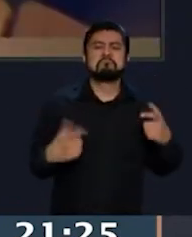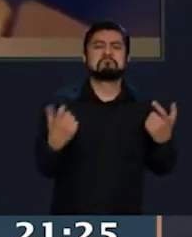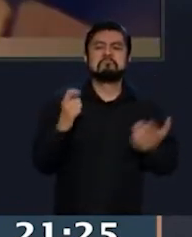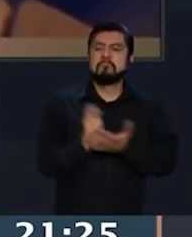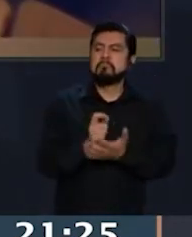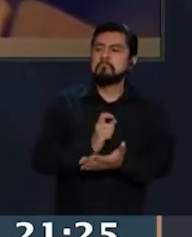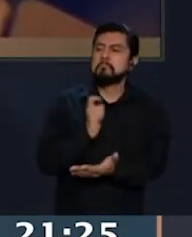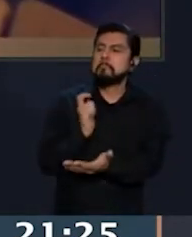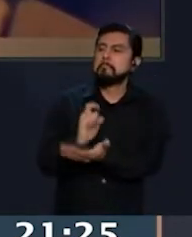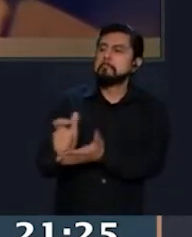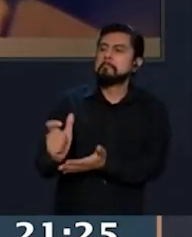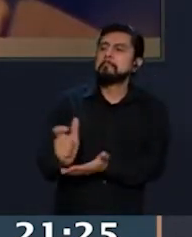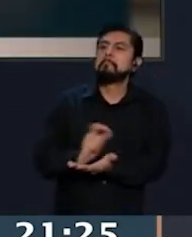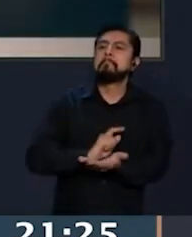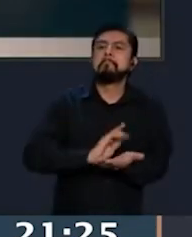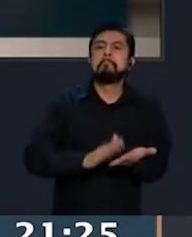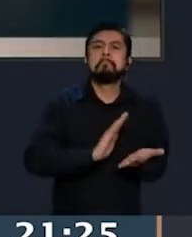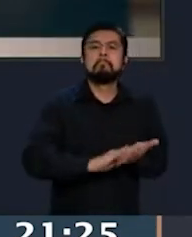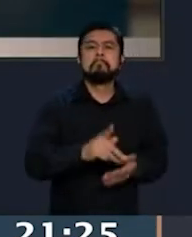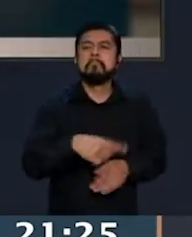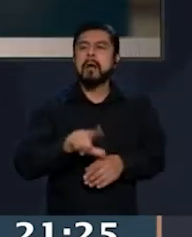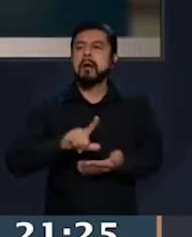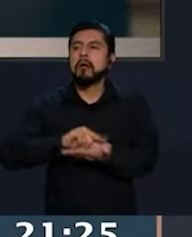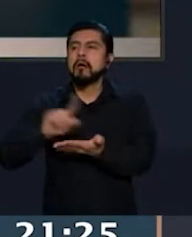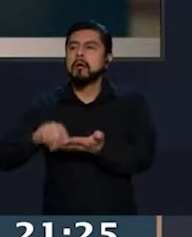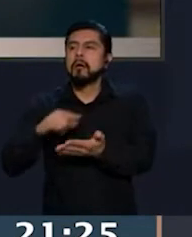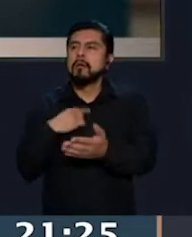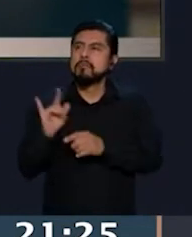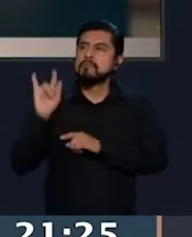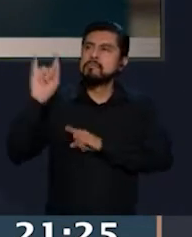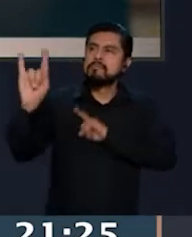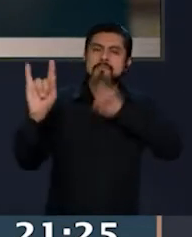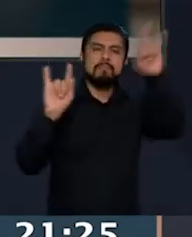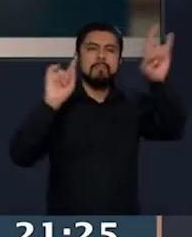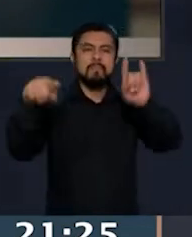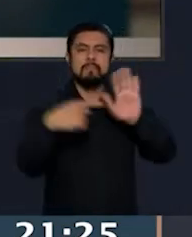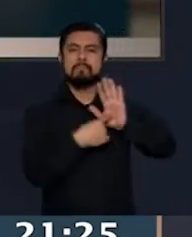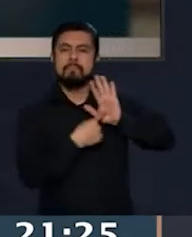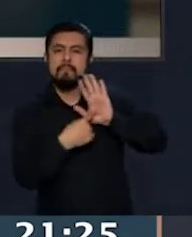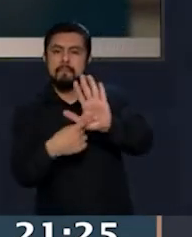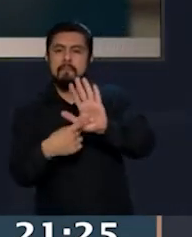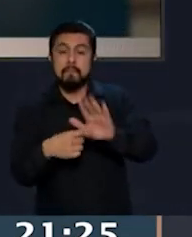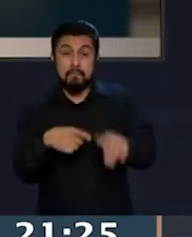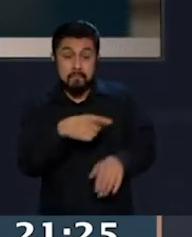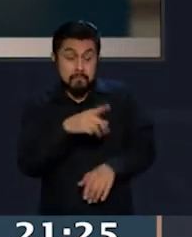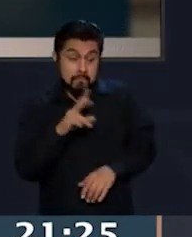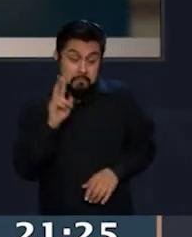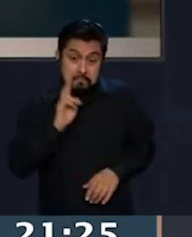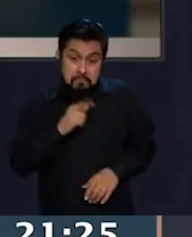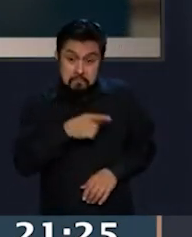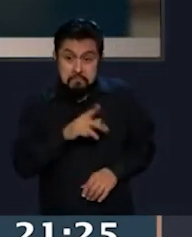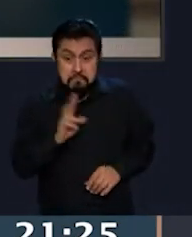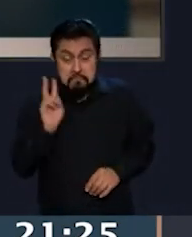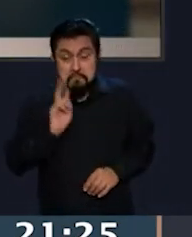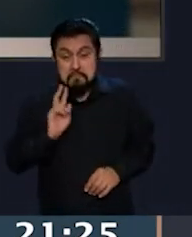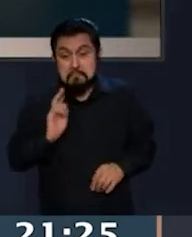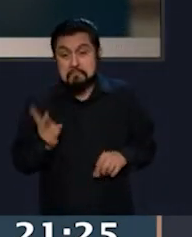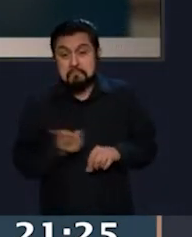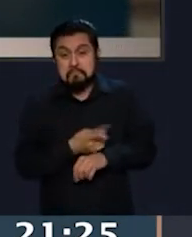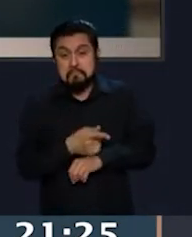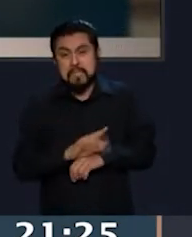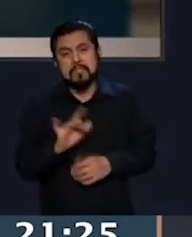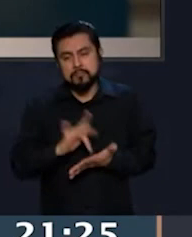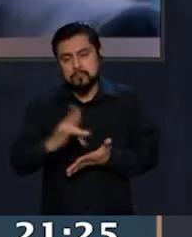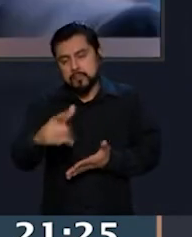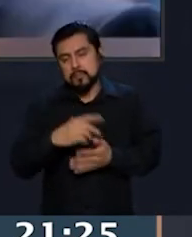si dice en un tuit, va a poner estos tuits en espectaculares y en todos lados. Entonces, vamos a ver qué pasa, pero creo que es importante y agradezco